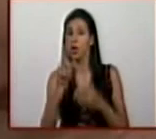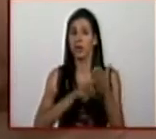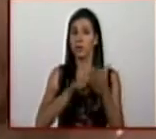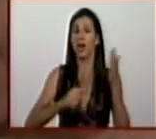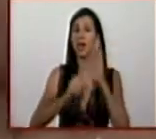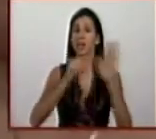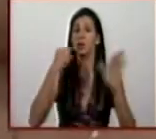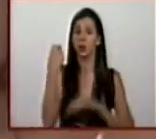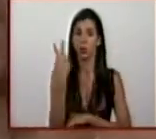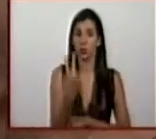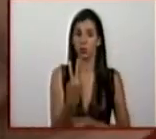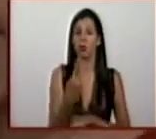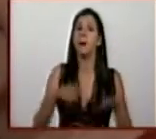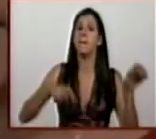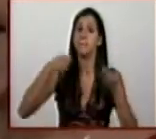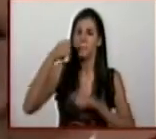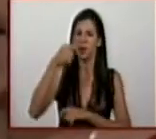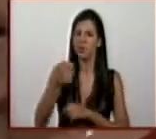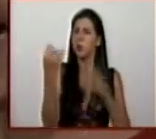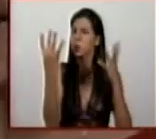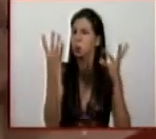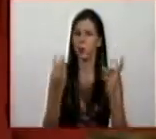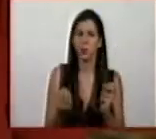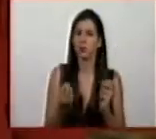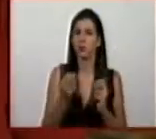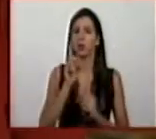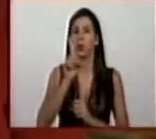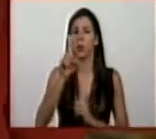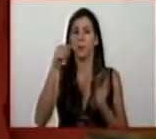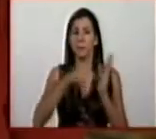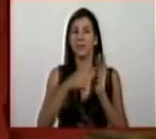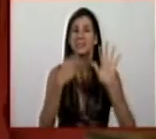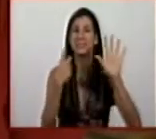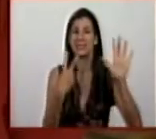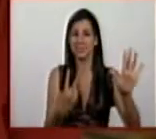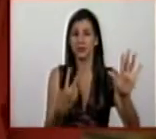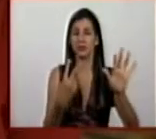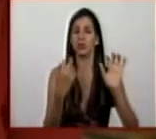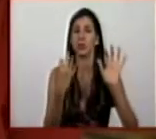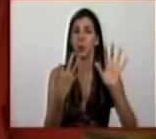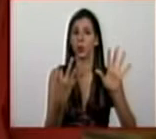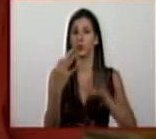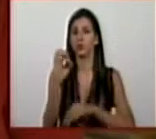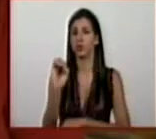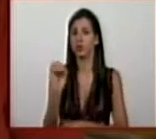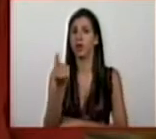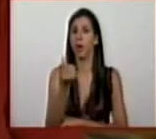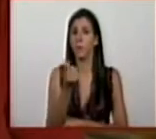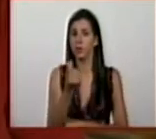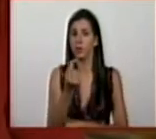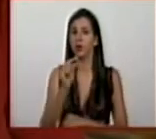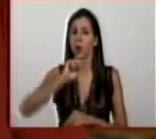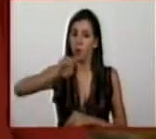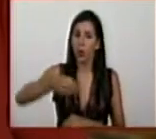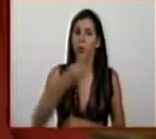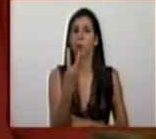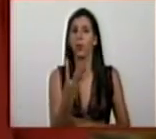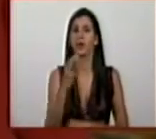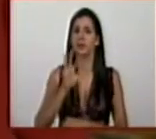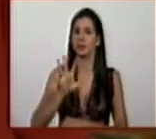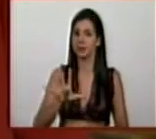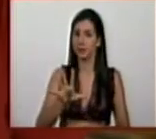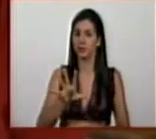este decreto, pagando la cantidad de 1.780 bolívares con 45